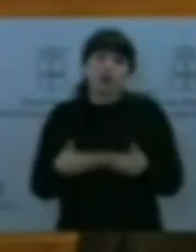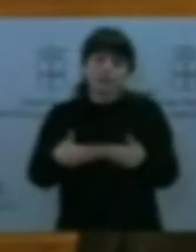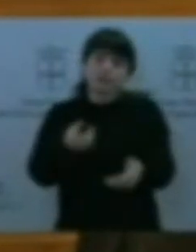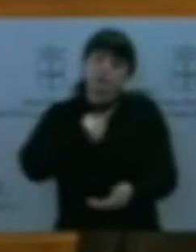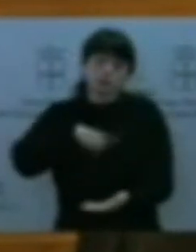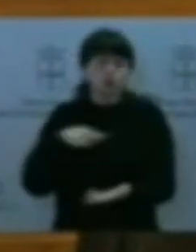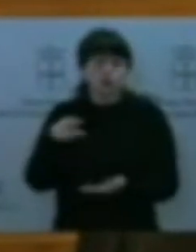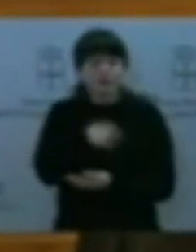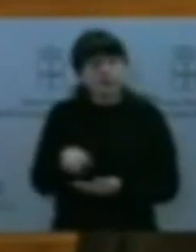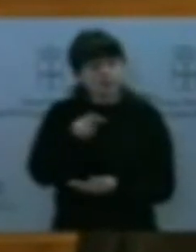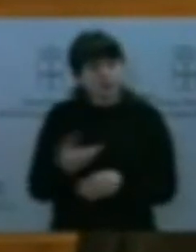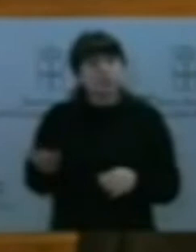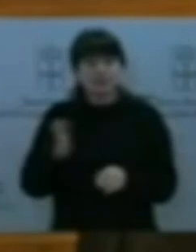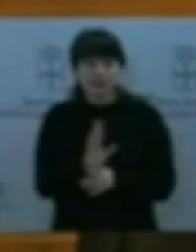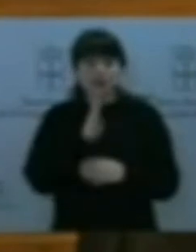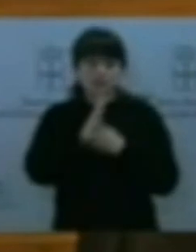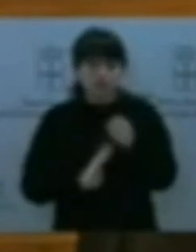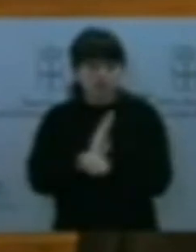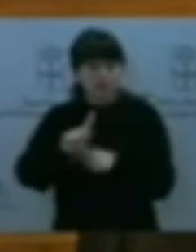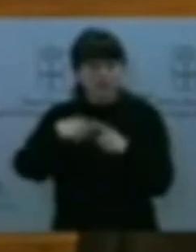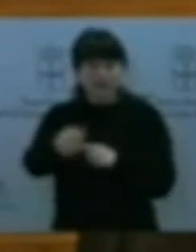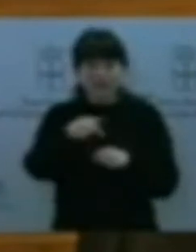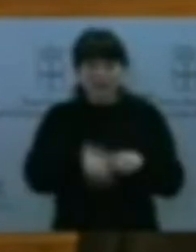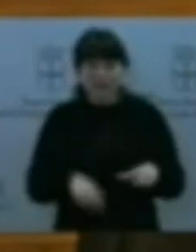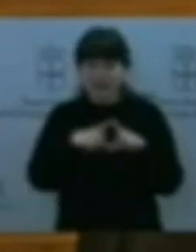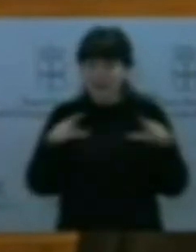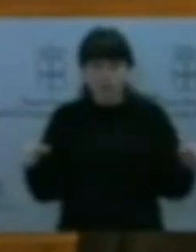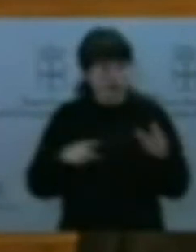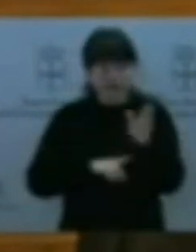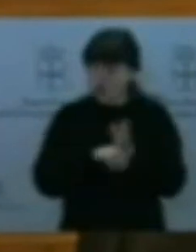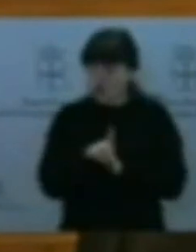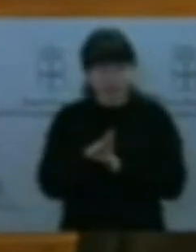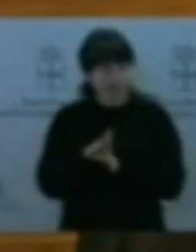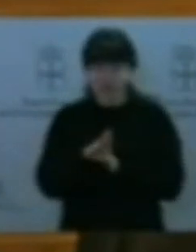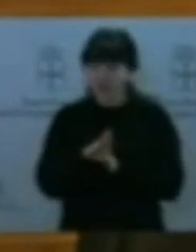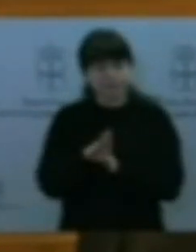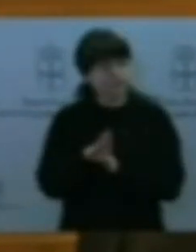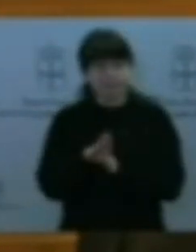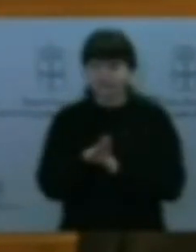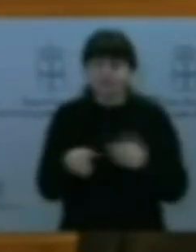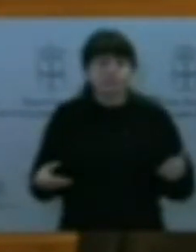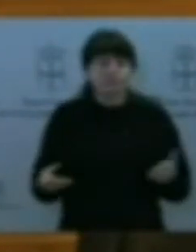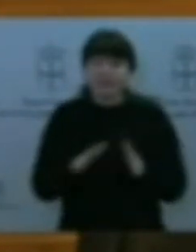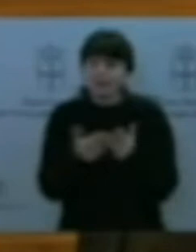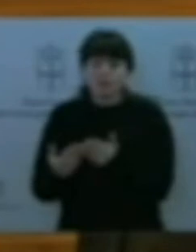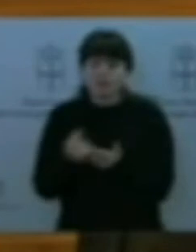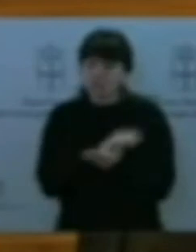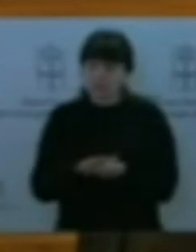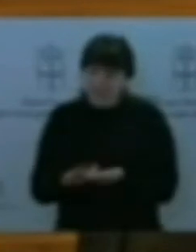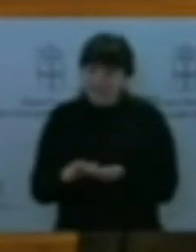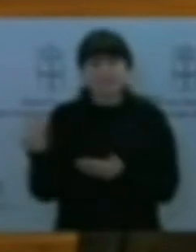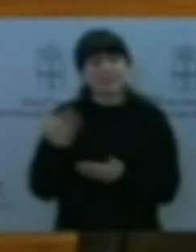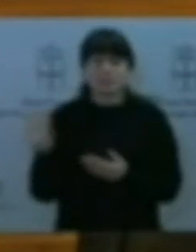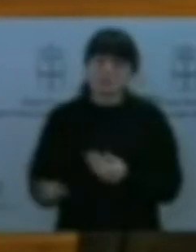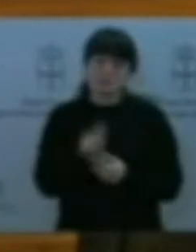es que en Asturias no se ha avanzado en esta materia y la gratuidad de los libros de texto mejoraría el sistema educativo, lucharía contra